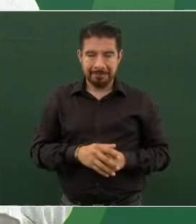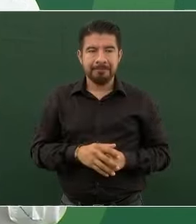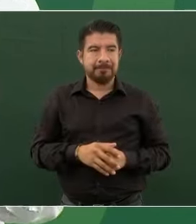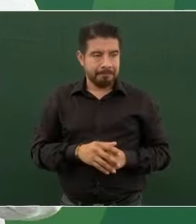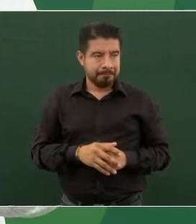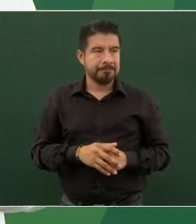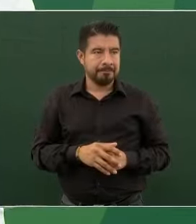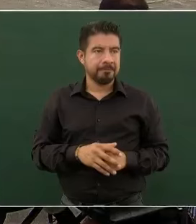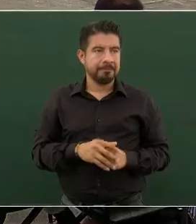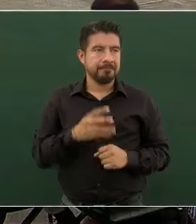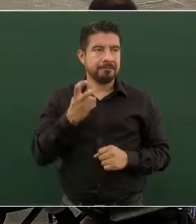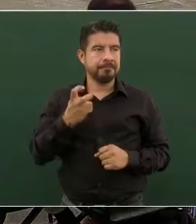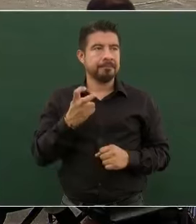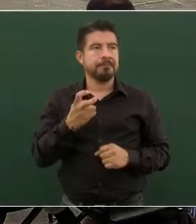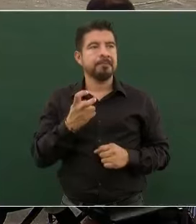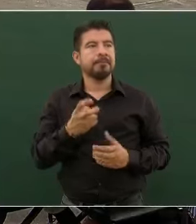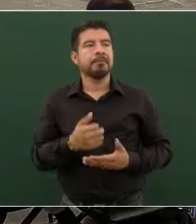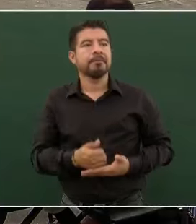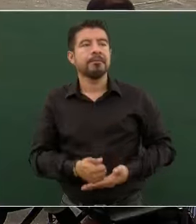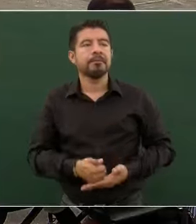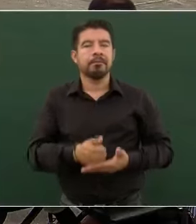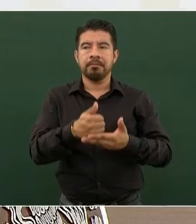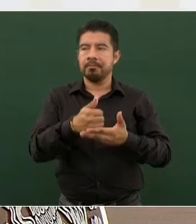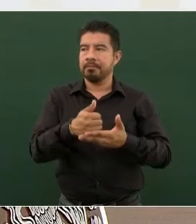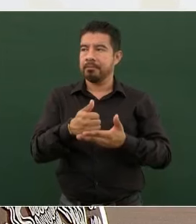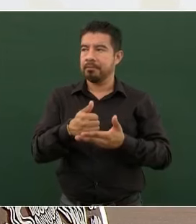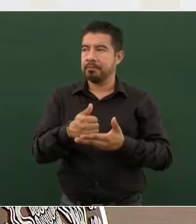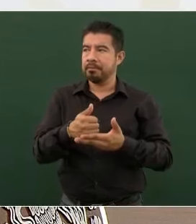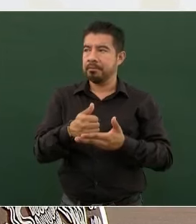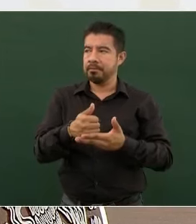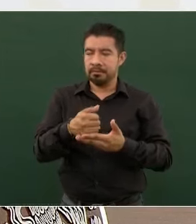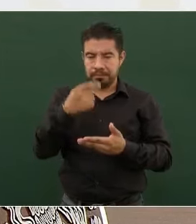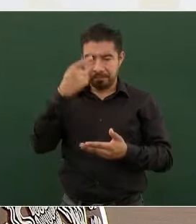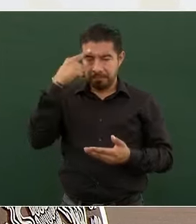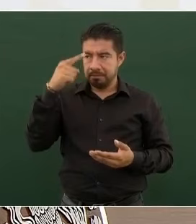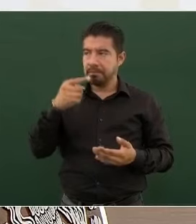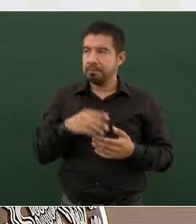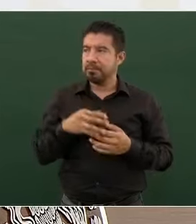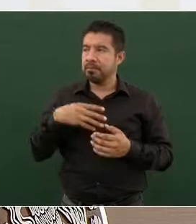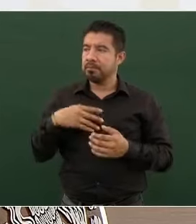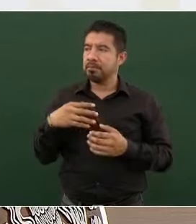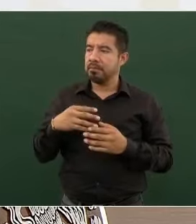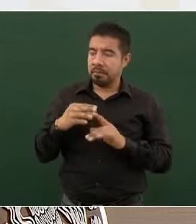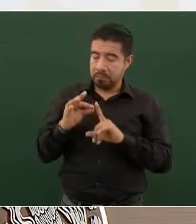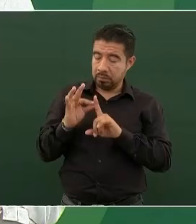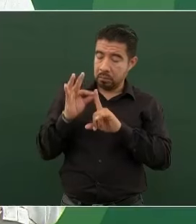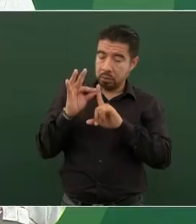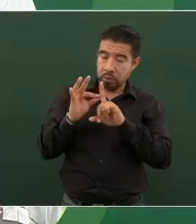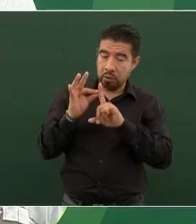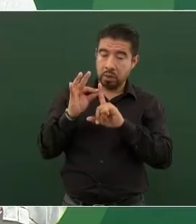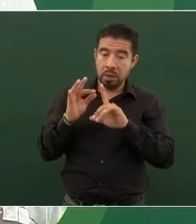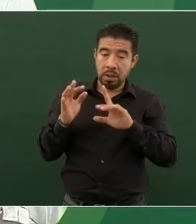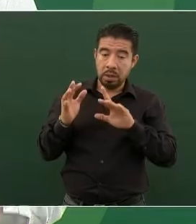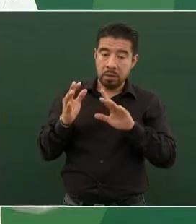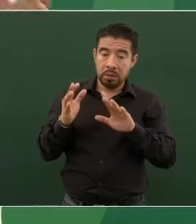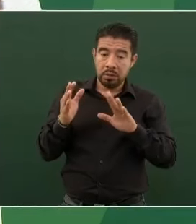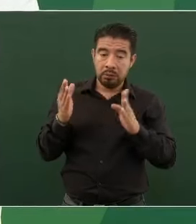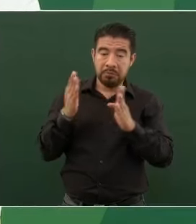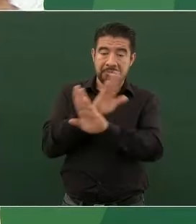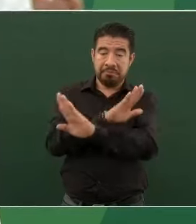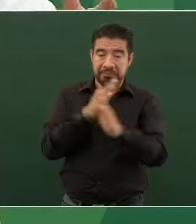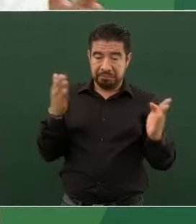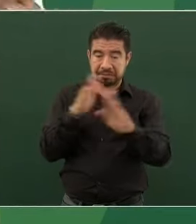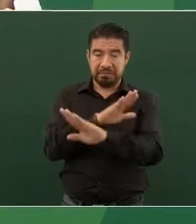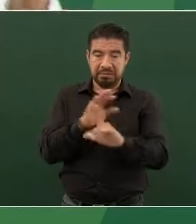contribuyendo a evitar el cambio climático. Lo